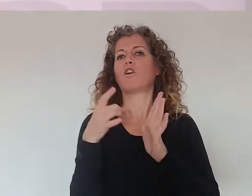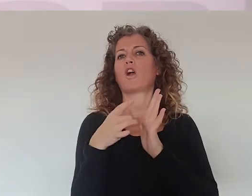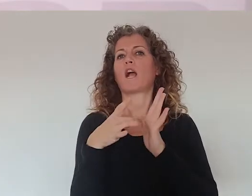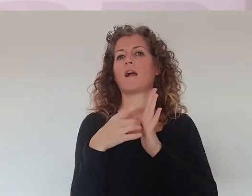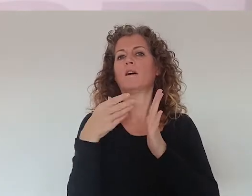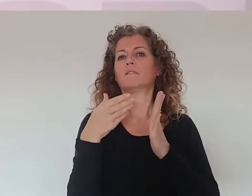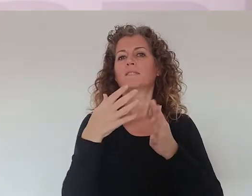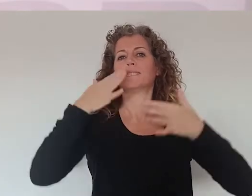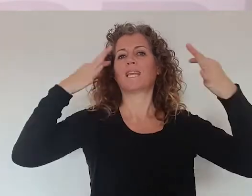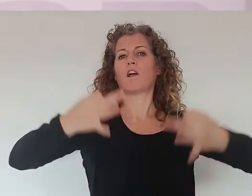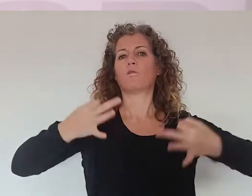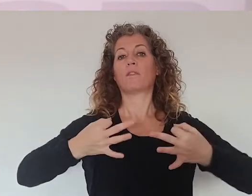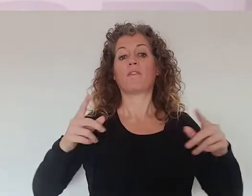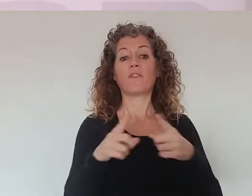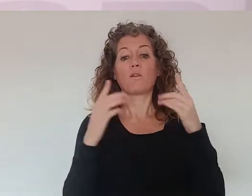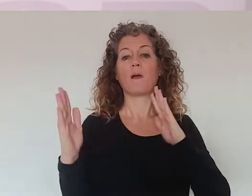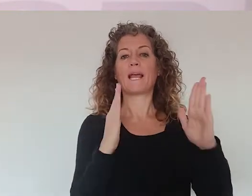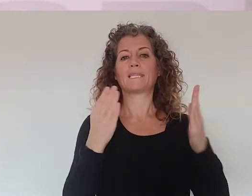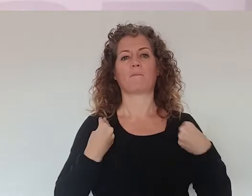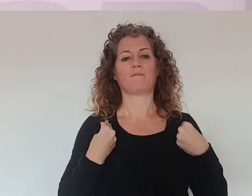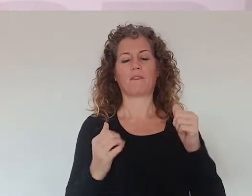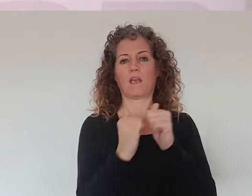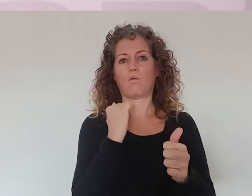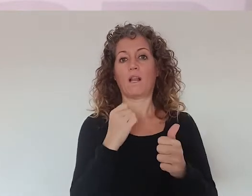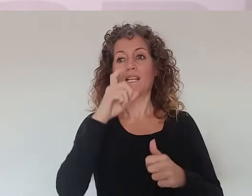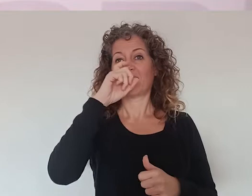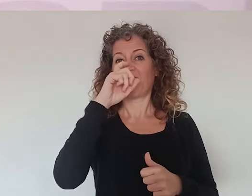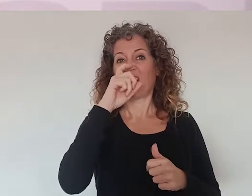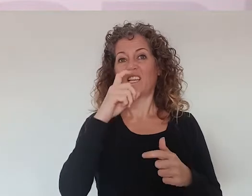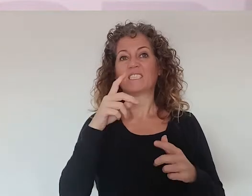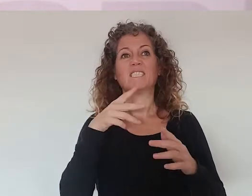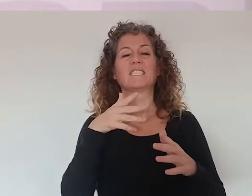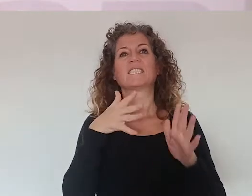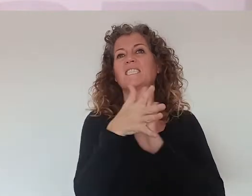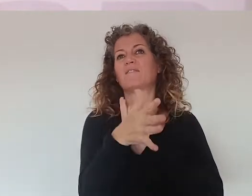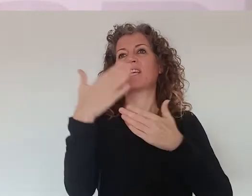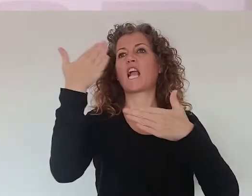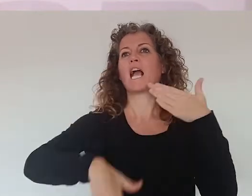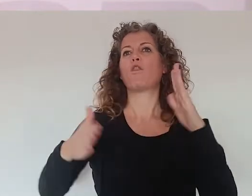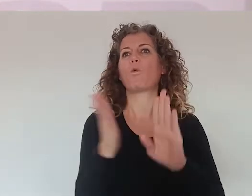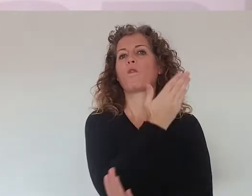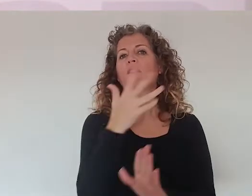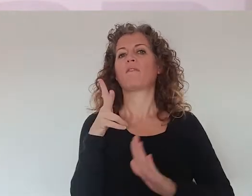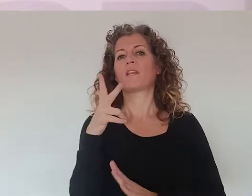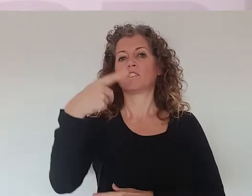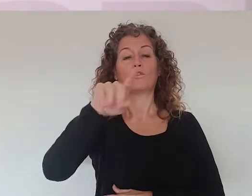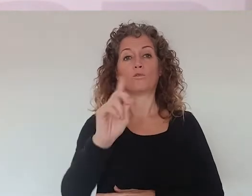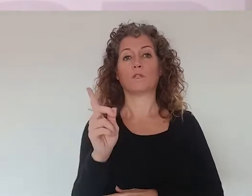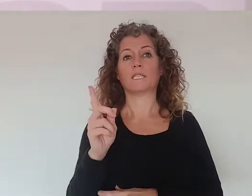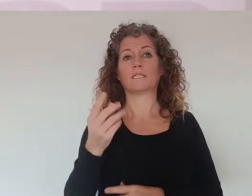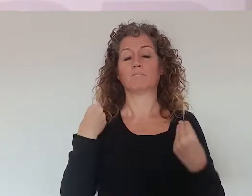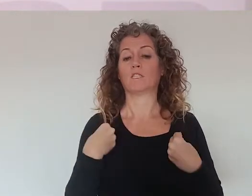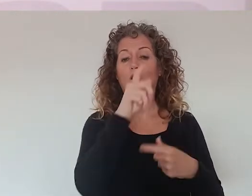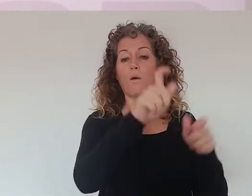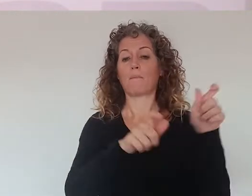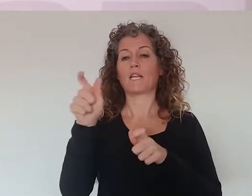en todas las etapas de nuestra vida. Y la edad nos suponga también una caducidad en nuestros derechos. Pareciera que las personas, como los